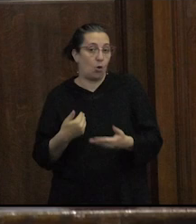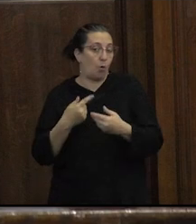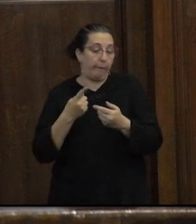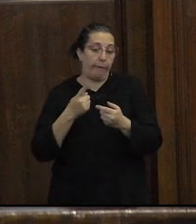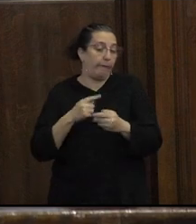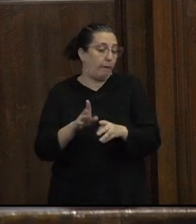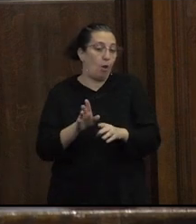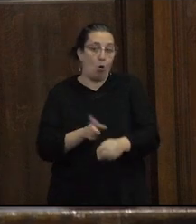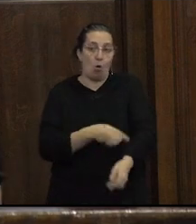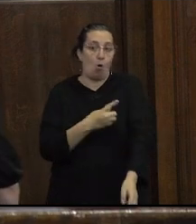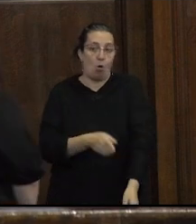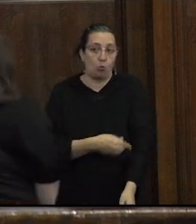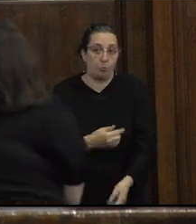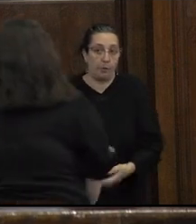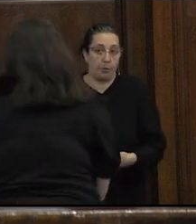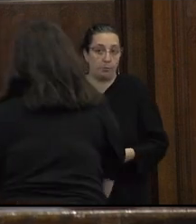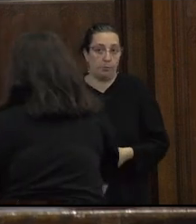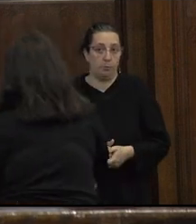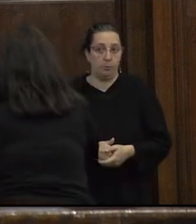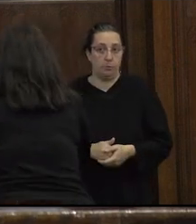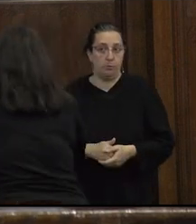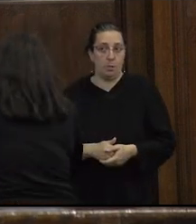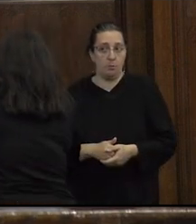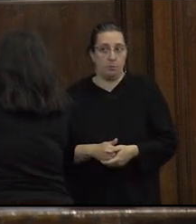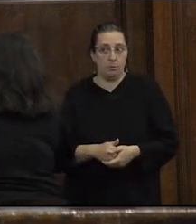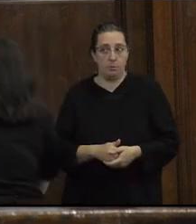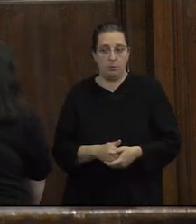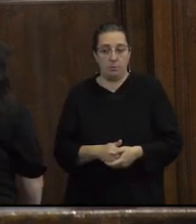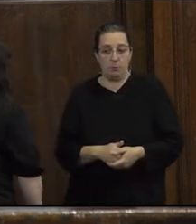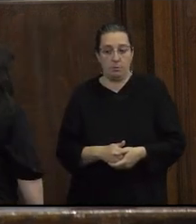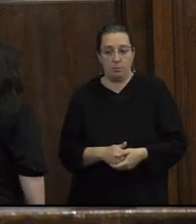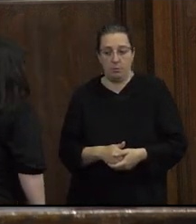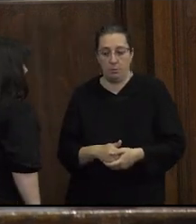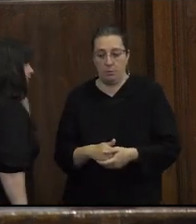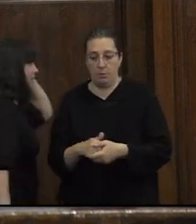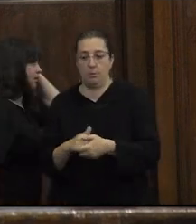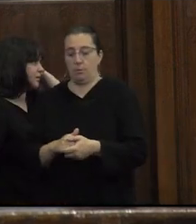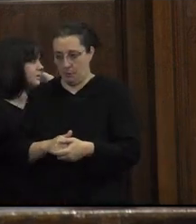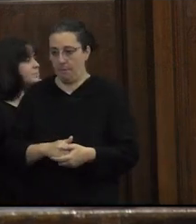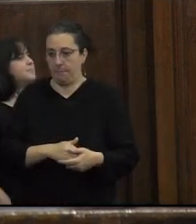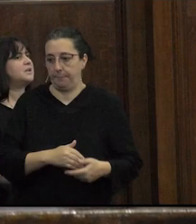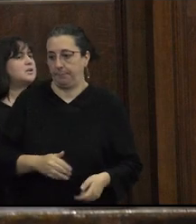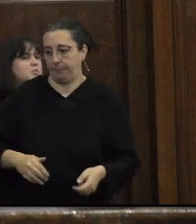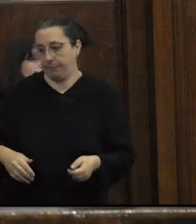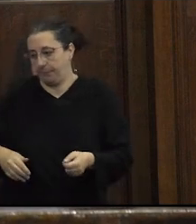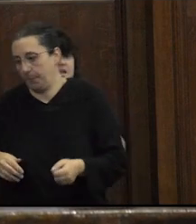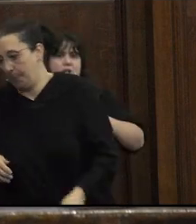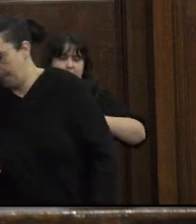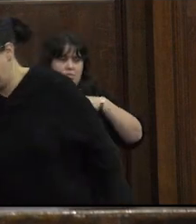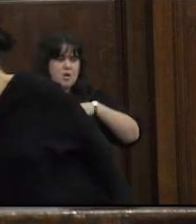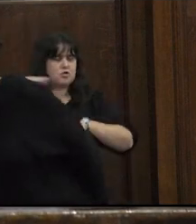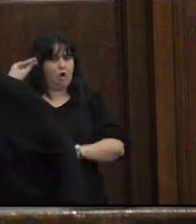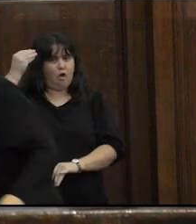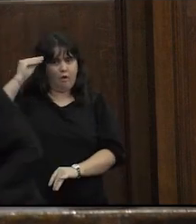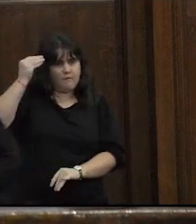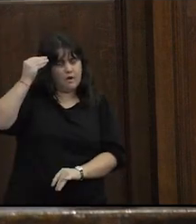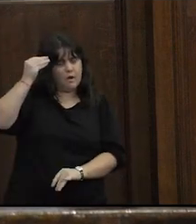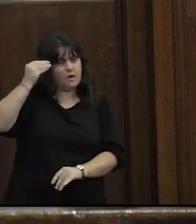frecuente bien yo en mi en mi trabajo de investigación con jóvenes